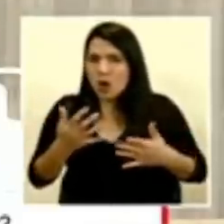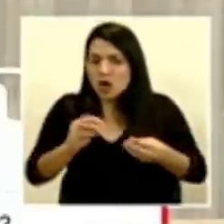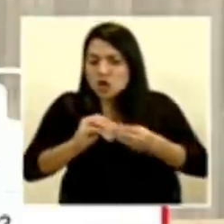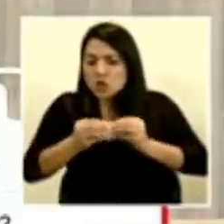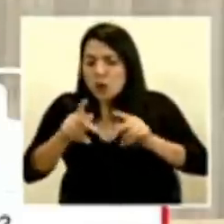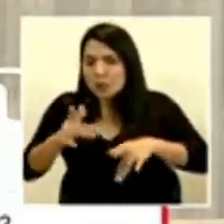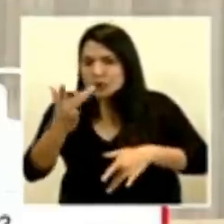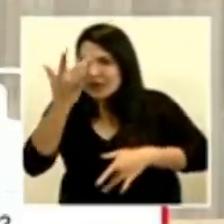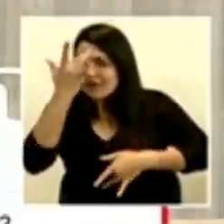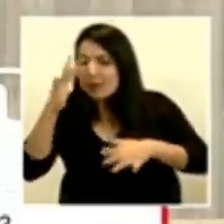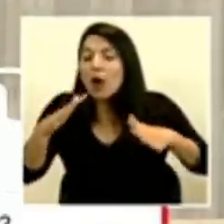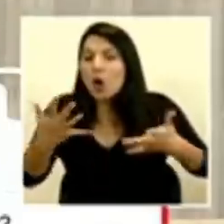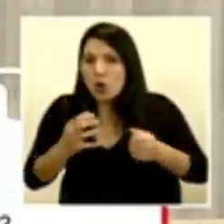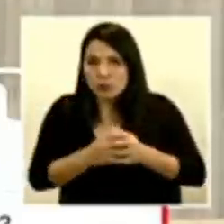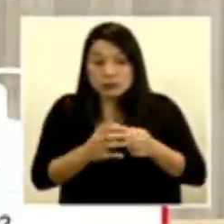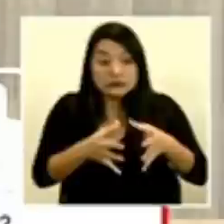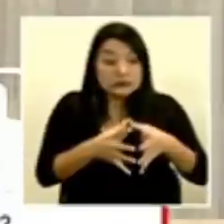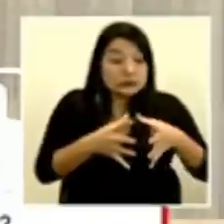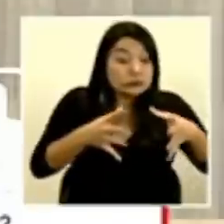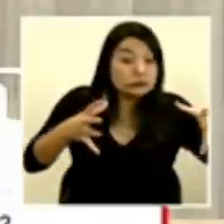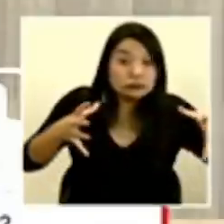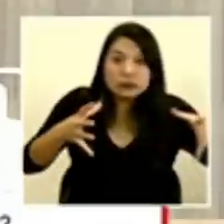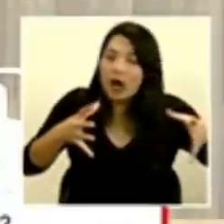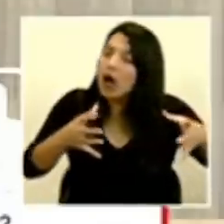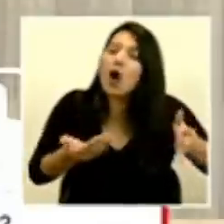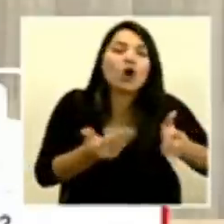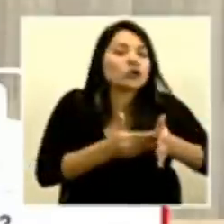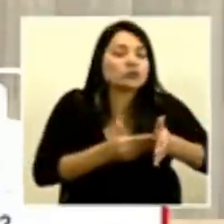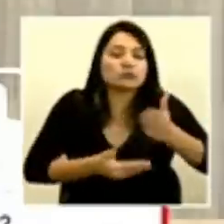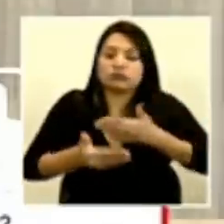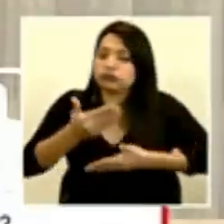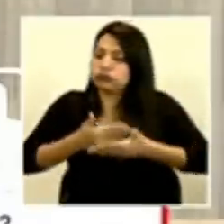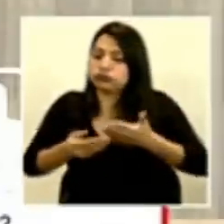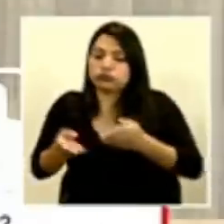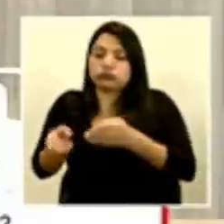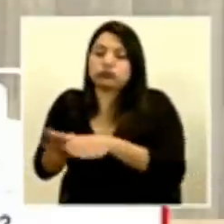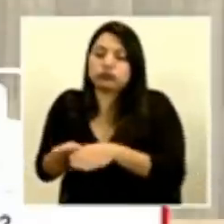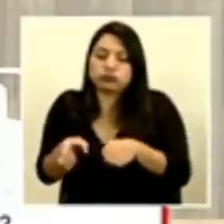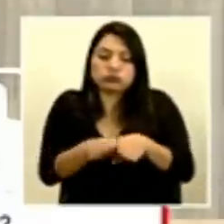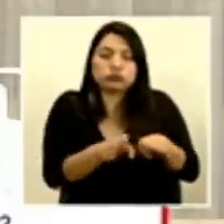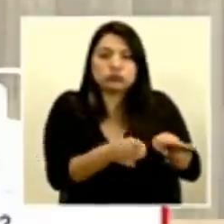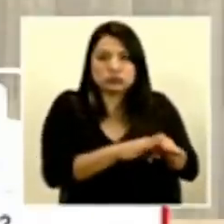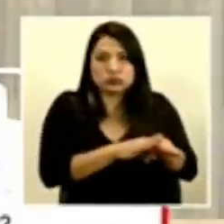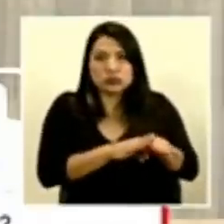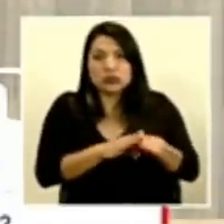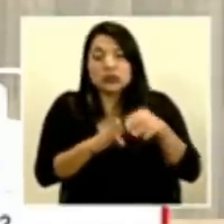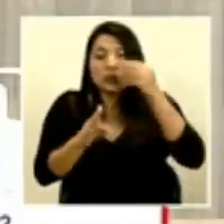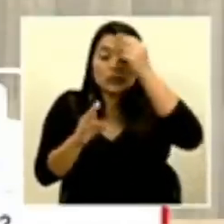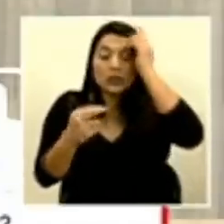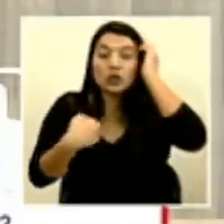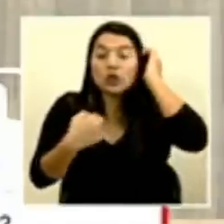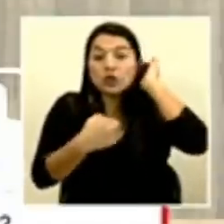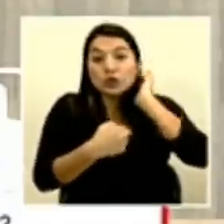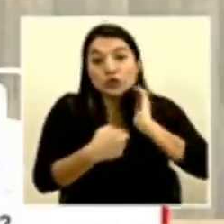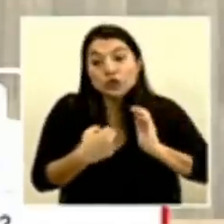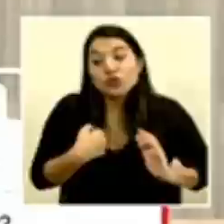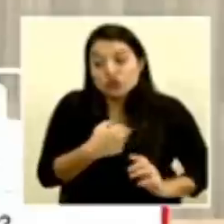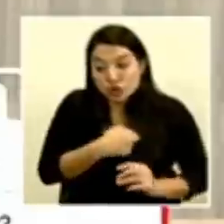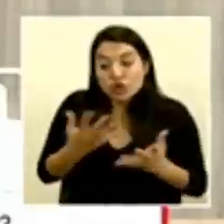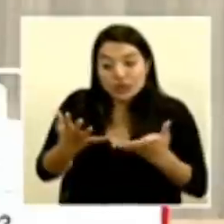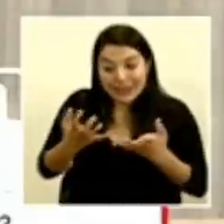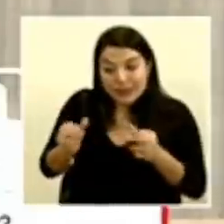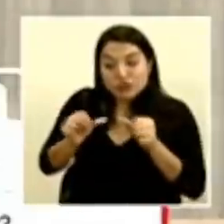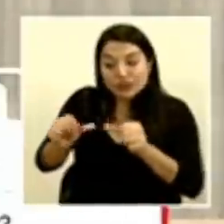porque no queremos aquí que haya gente que se muera en números importantes sin justamente poder tener el acceso al servicio de salud, a